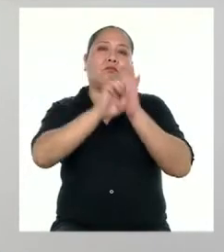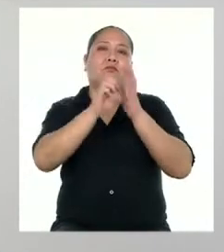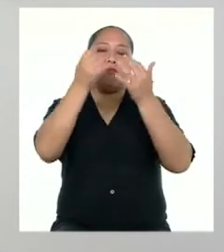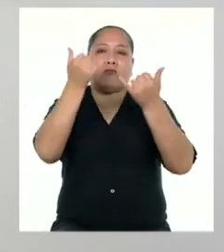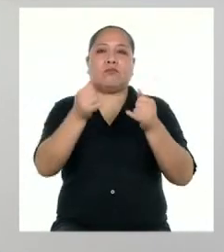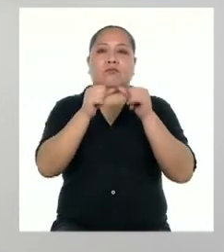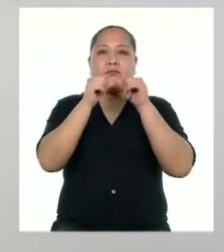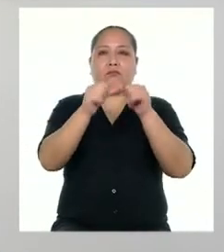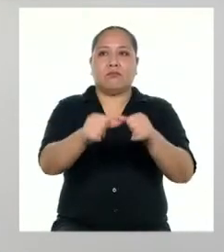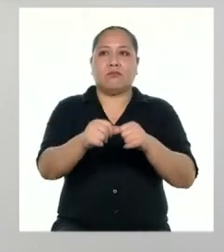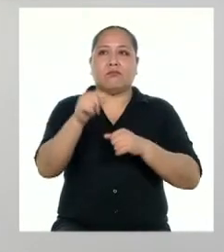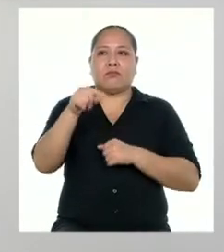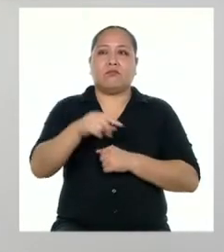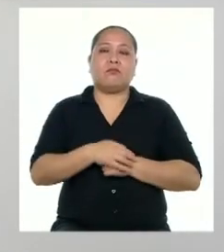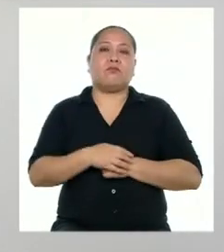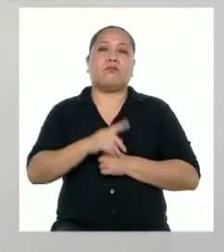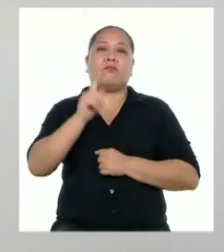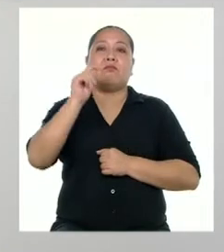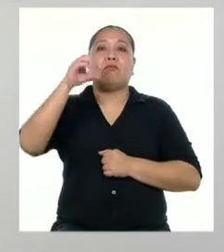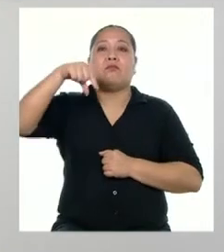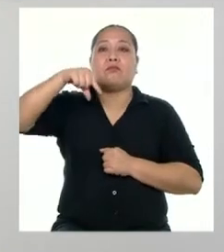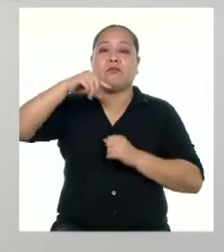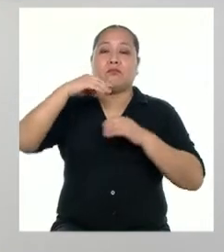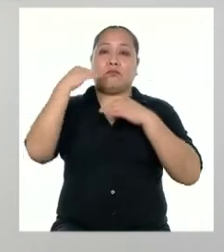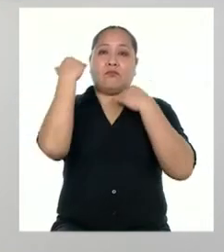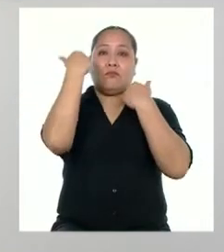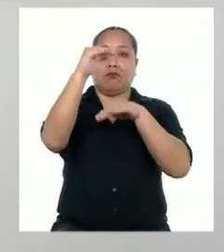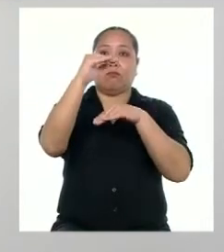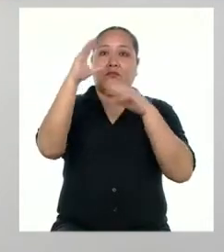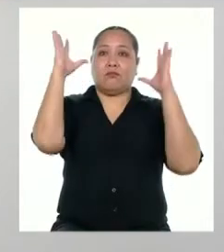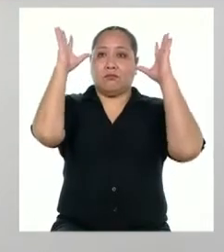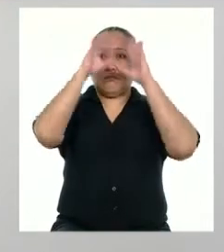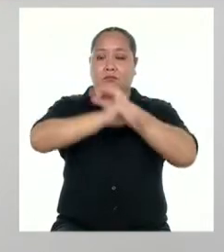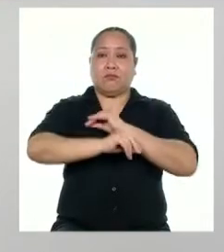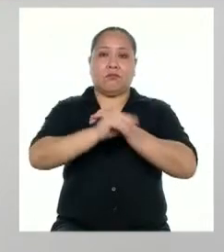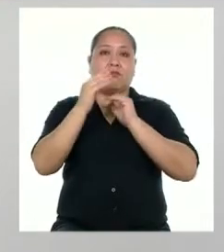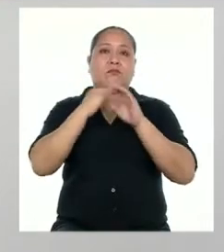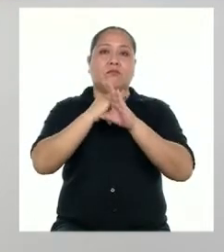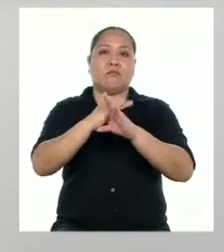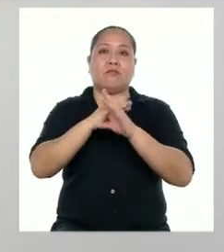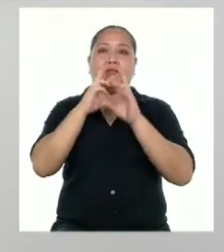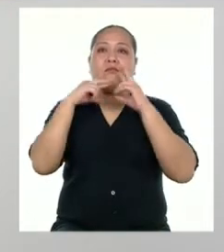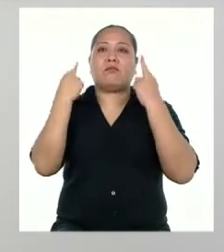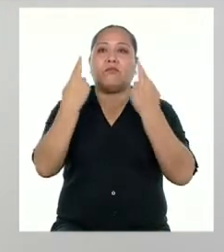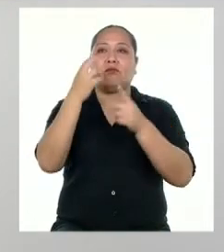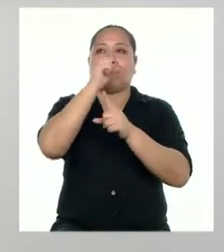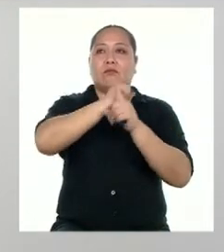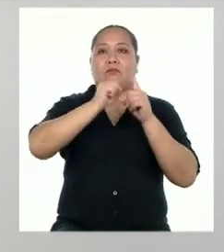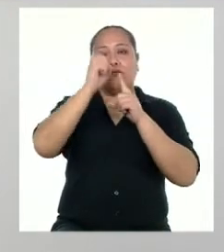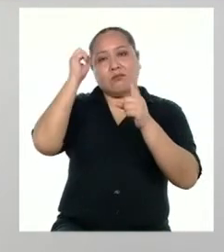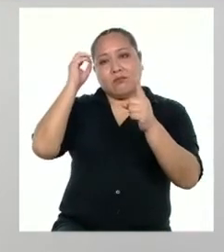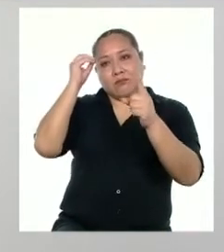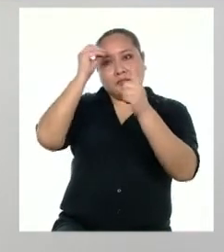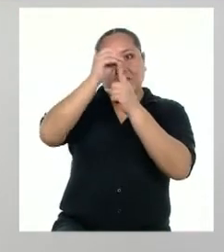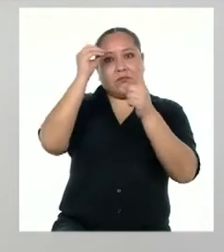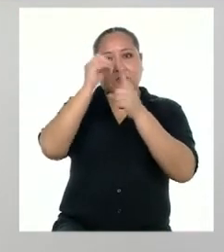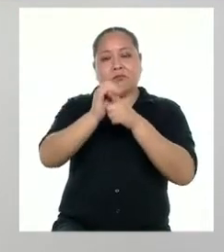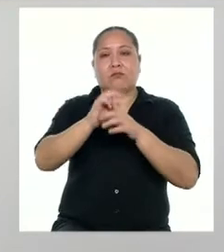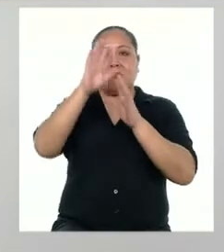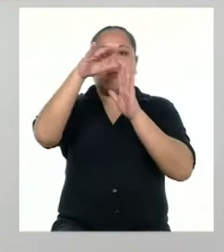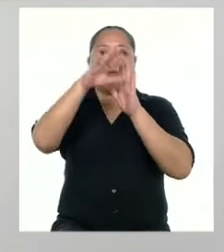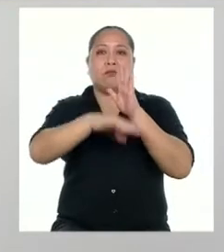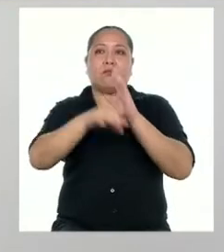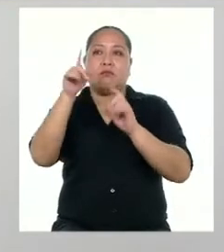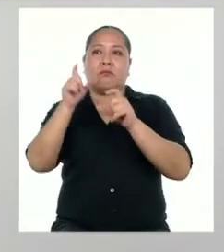hoy continuamos con un toque de queda durante las noches para evitar las reuniones sociales, con el objetivo de que menos